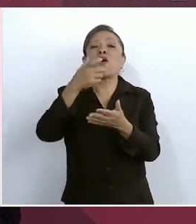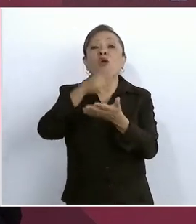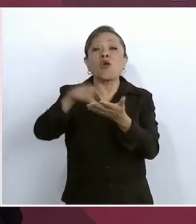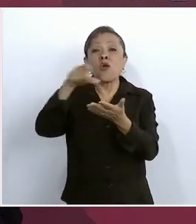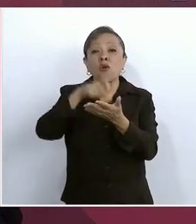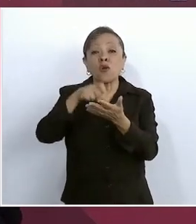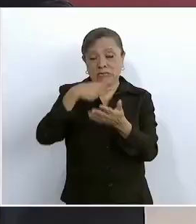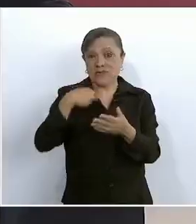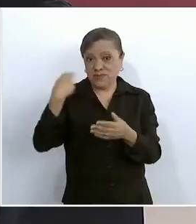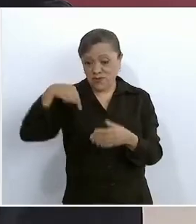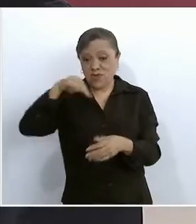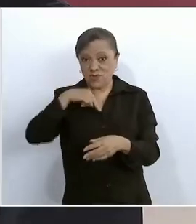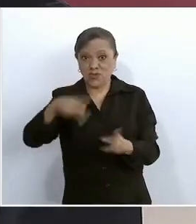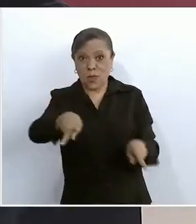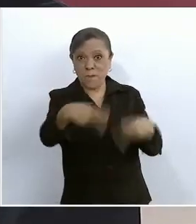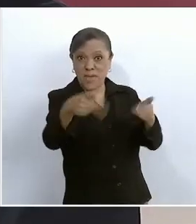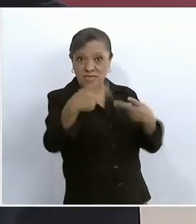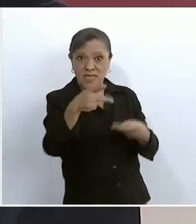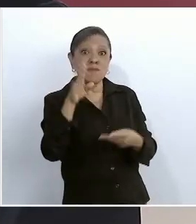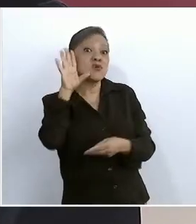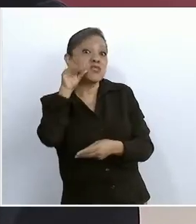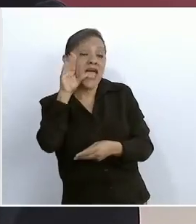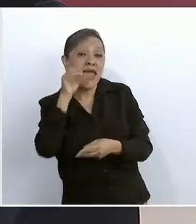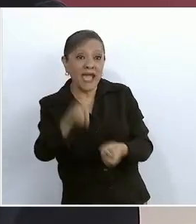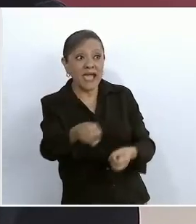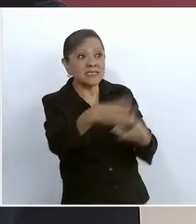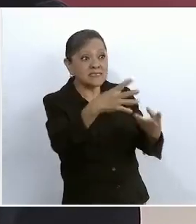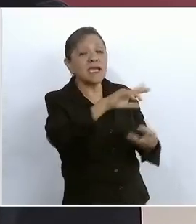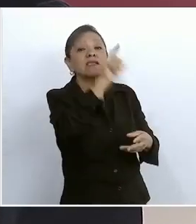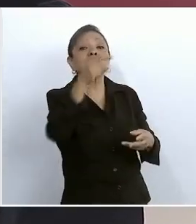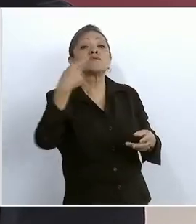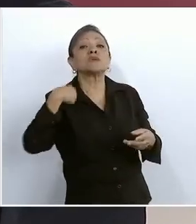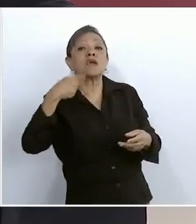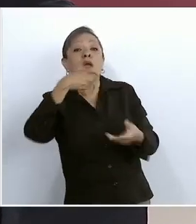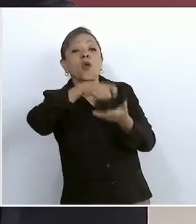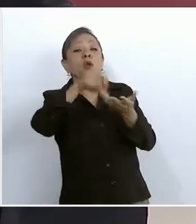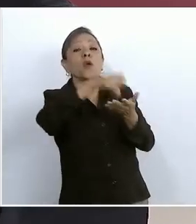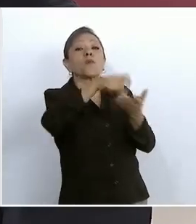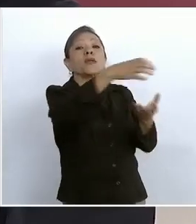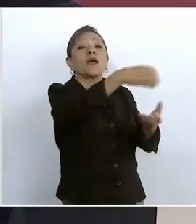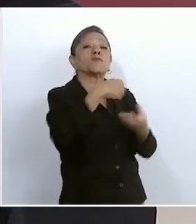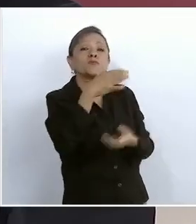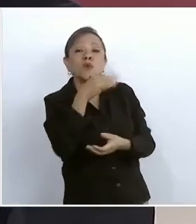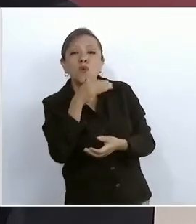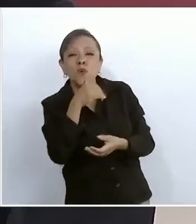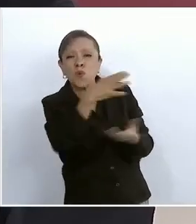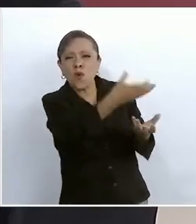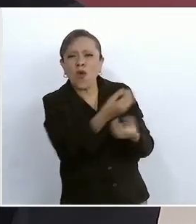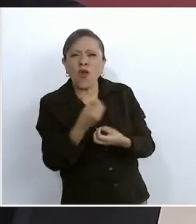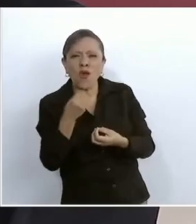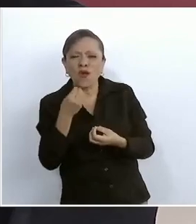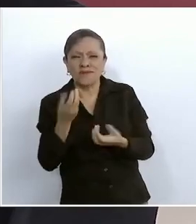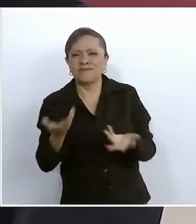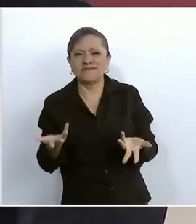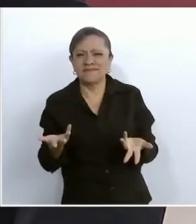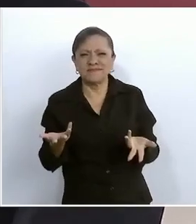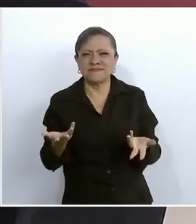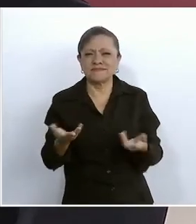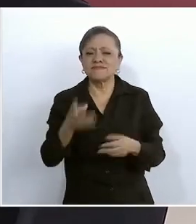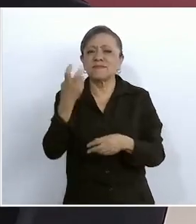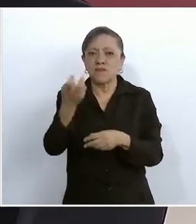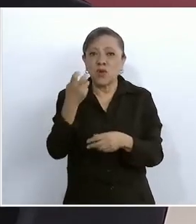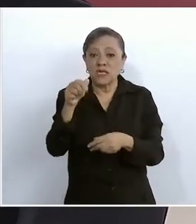se construía una nueva refinería en nuestro país, entonces que iniciamos un